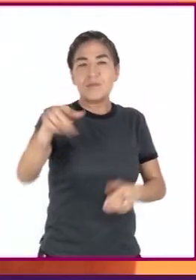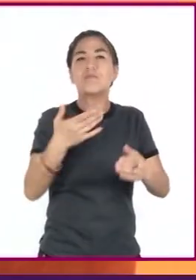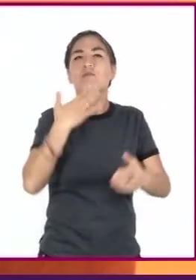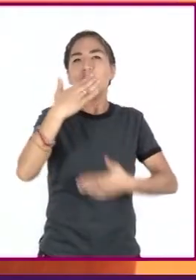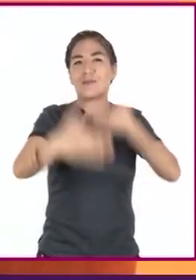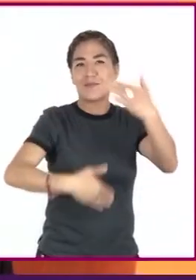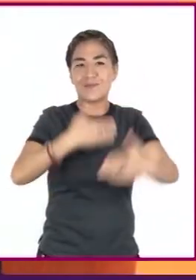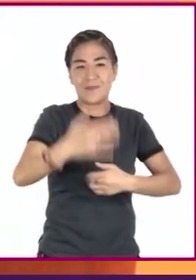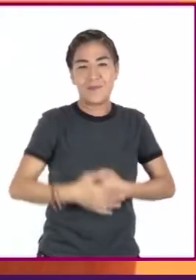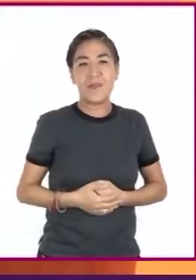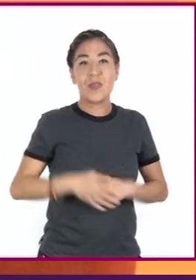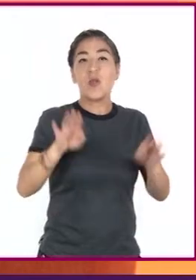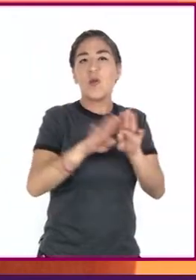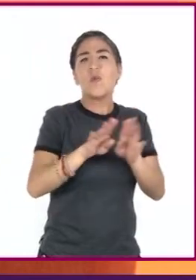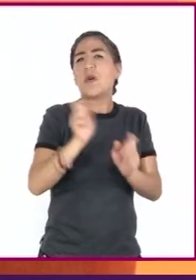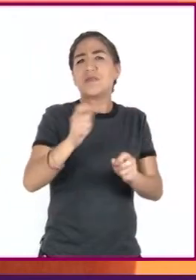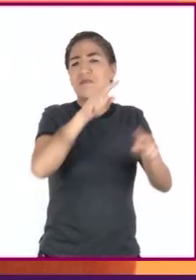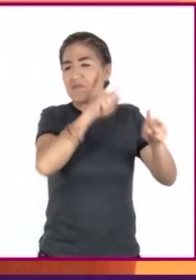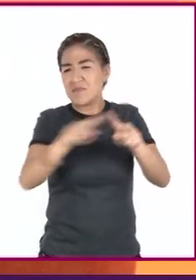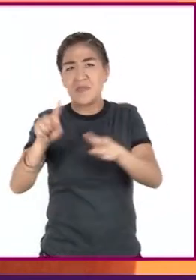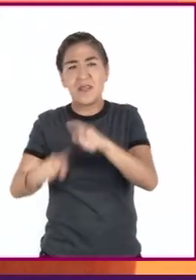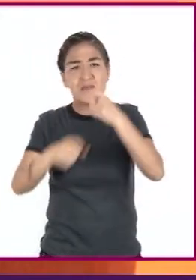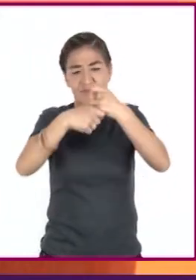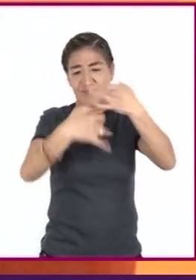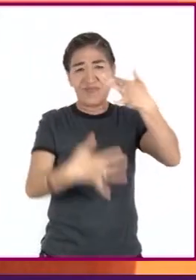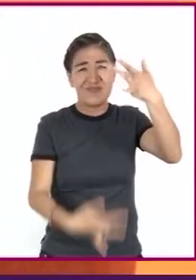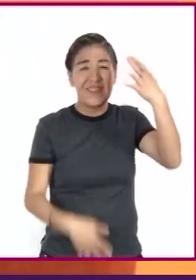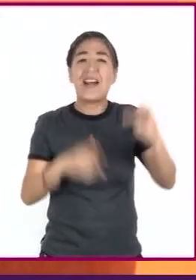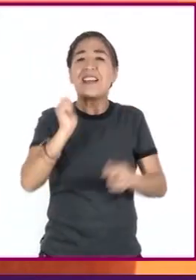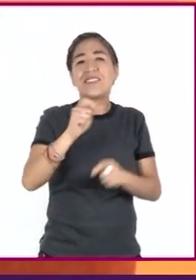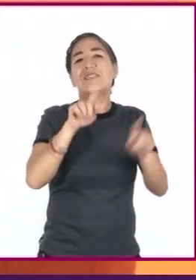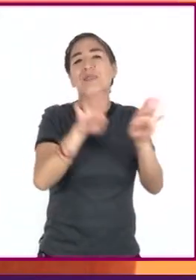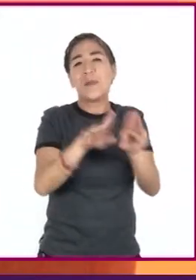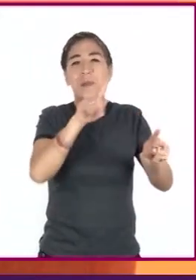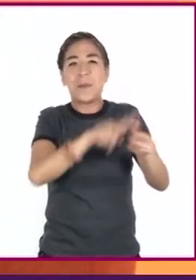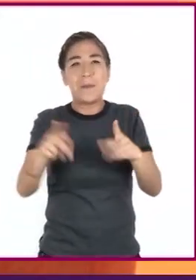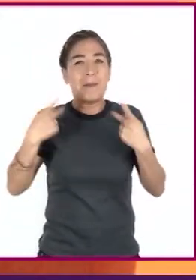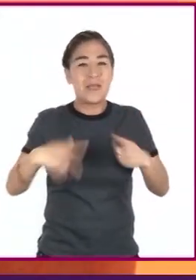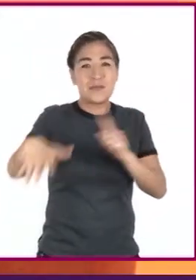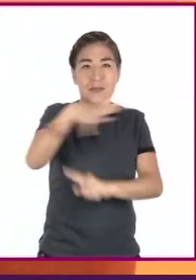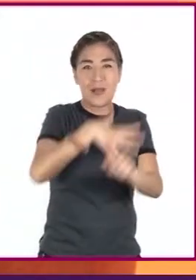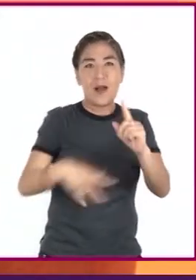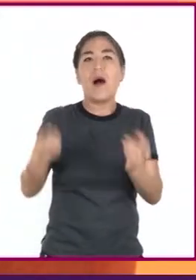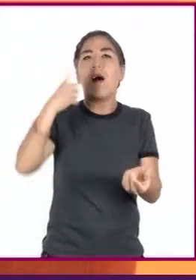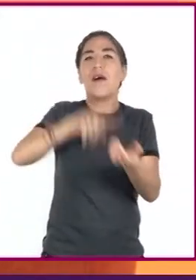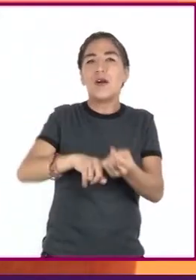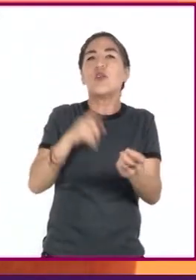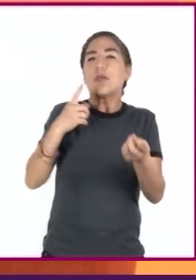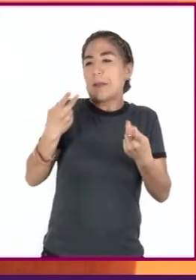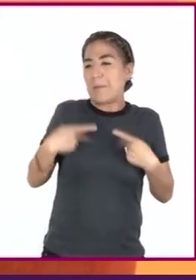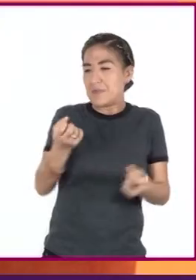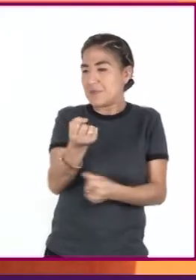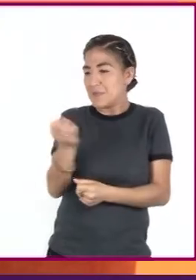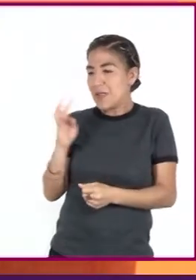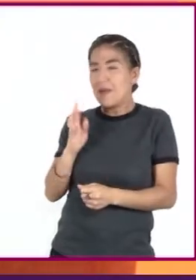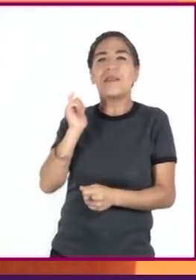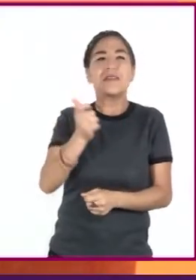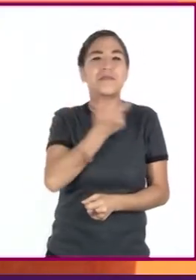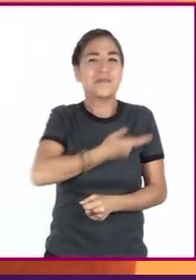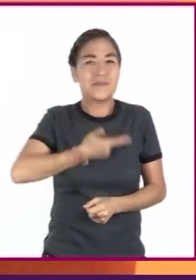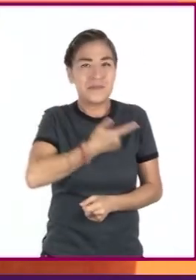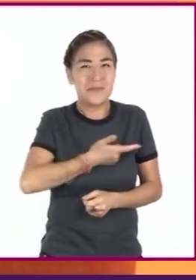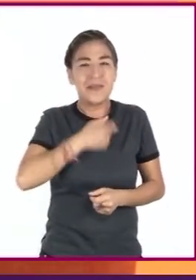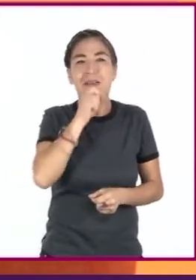es decir, de todos los ámbitos que rodean a cada persona y el ambiente en el que se desarrolla. Pero